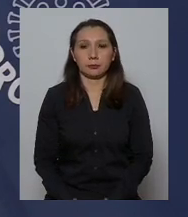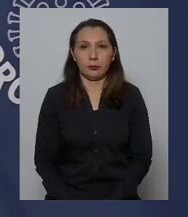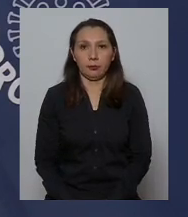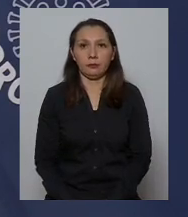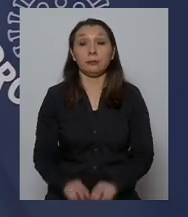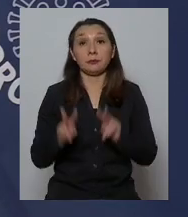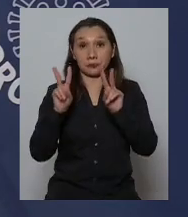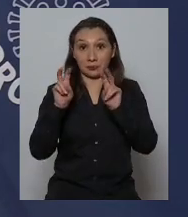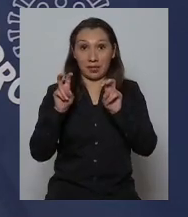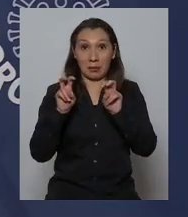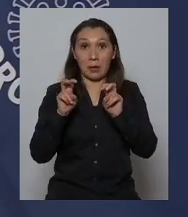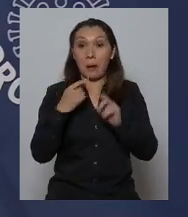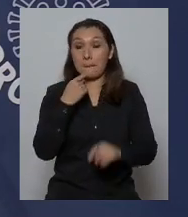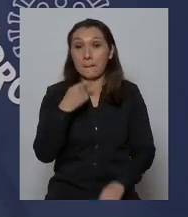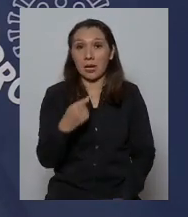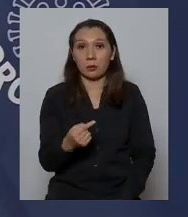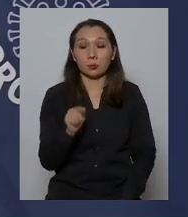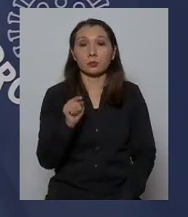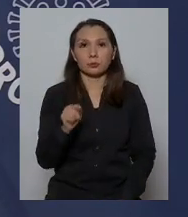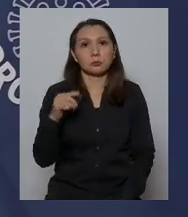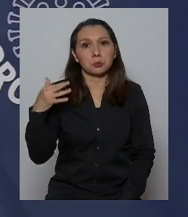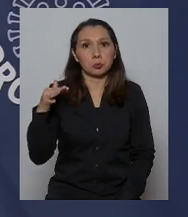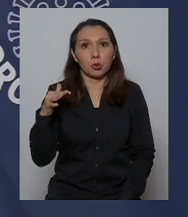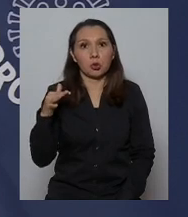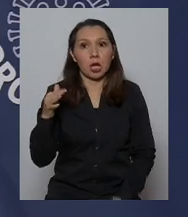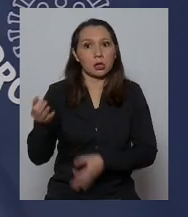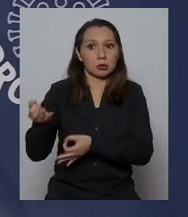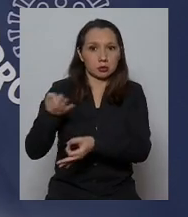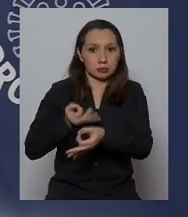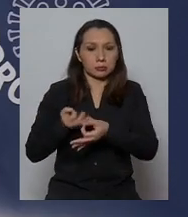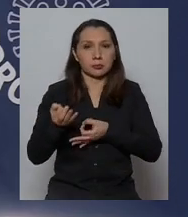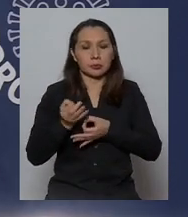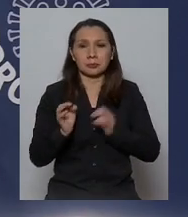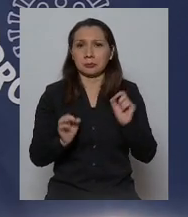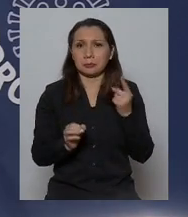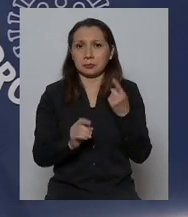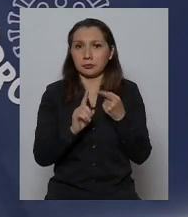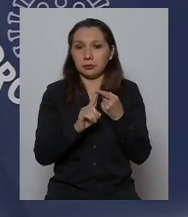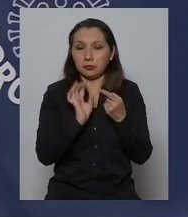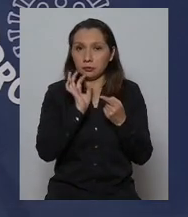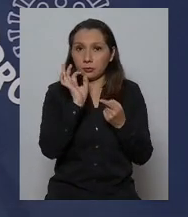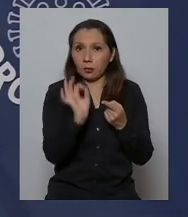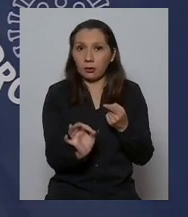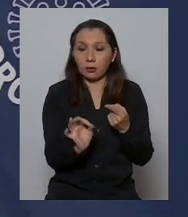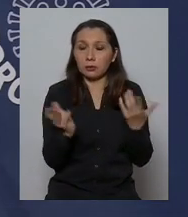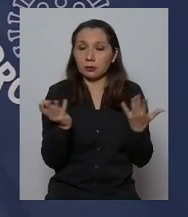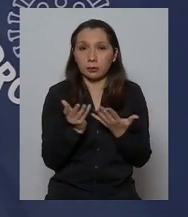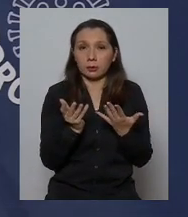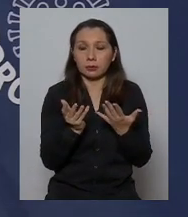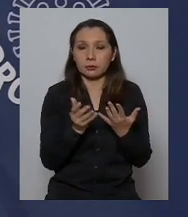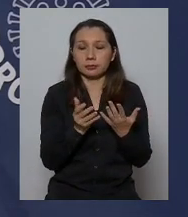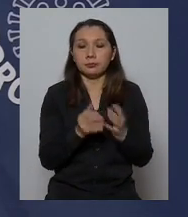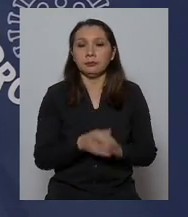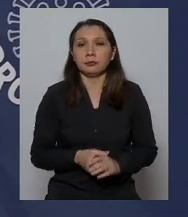respecto a las preguntas importantes que se han formulado lo primero que señalo es que